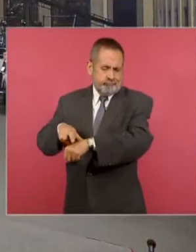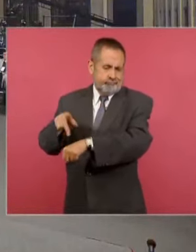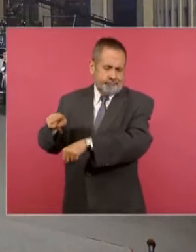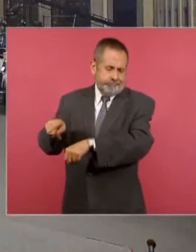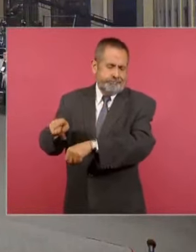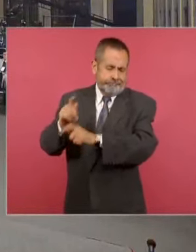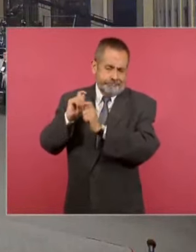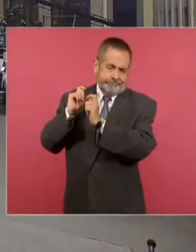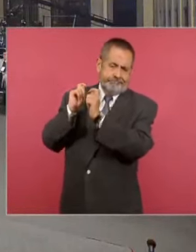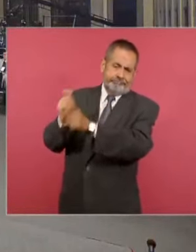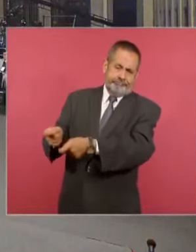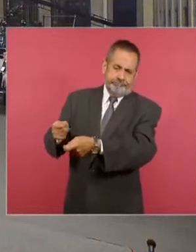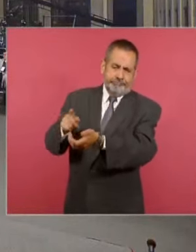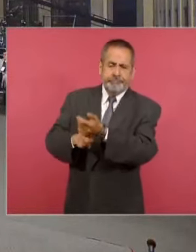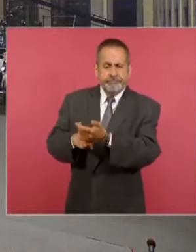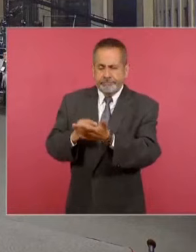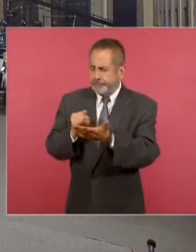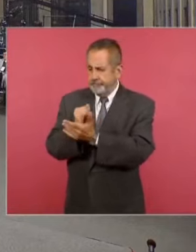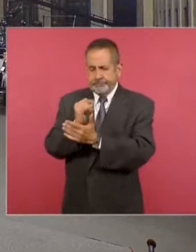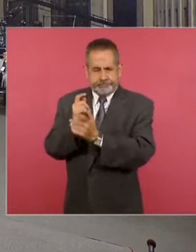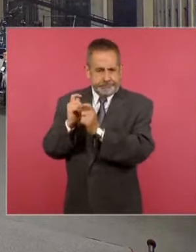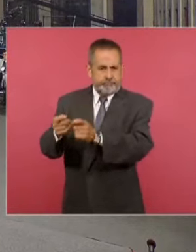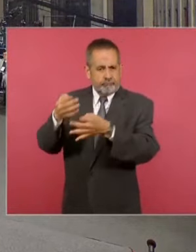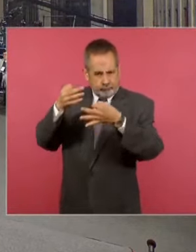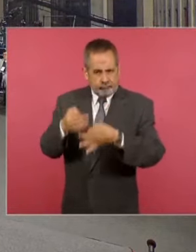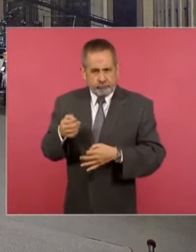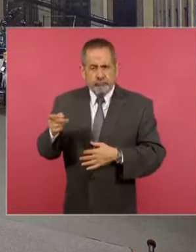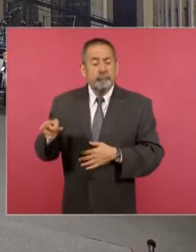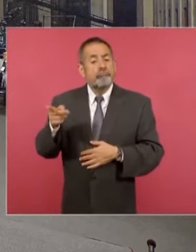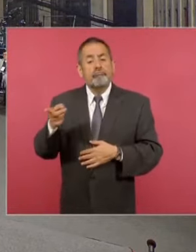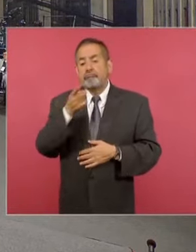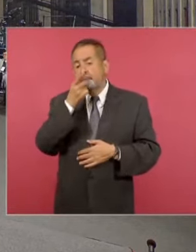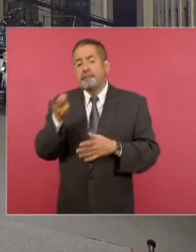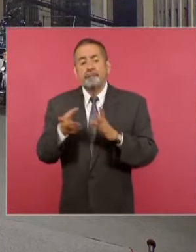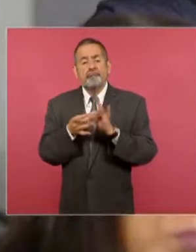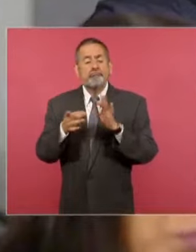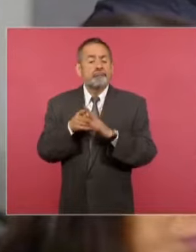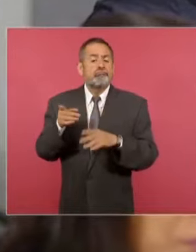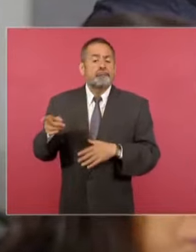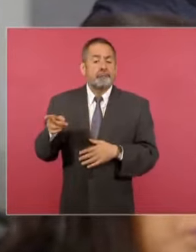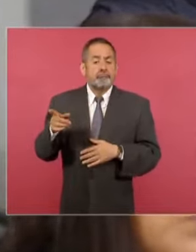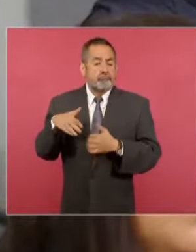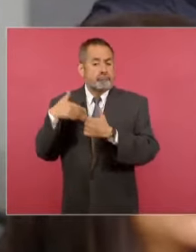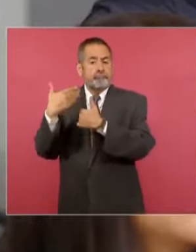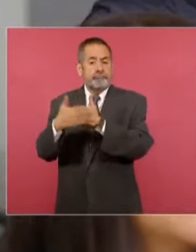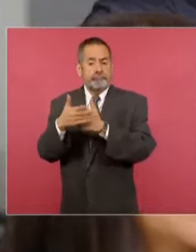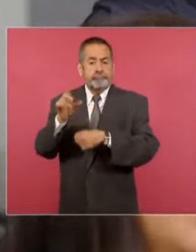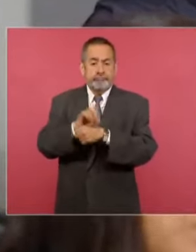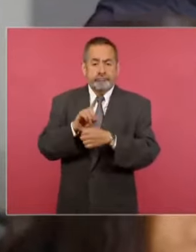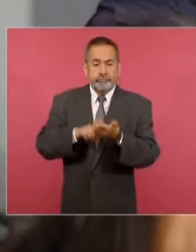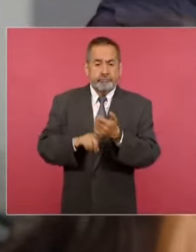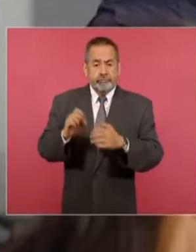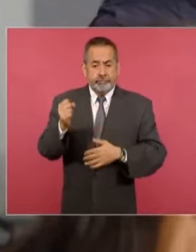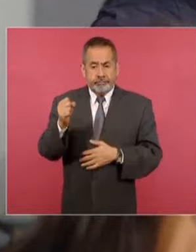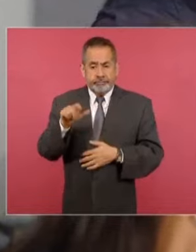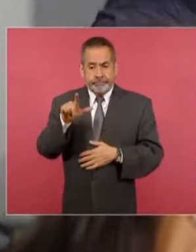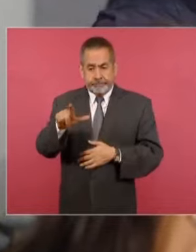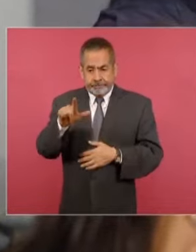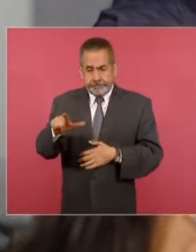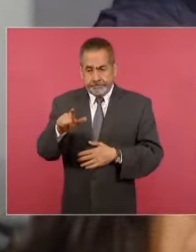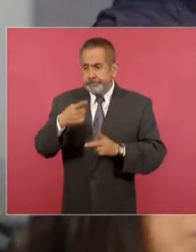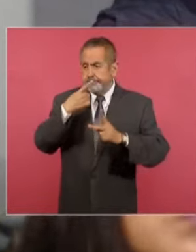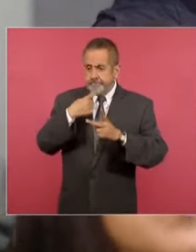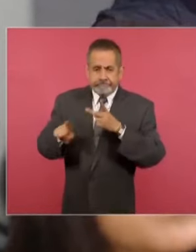obteniendo este nombramiento de manera, digámoslo así, formal, pues hablaba de que el próximo 17 de septiembre comenzará